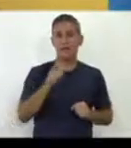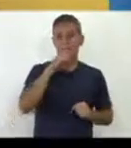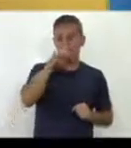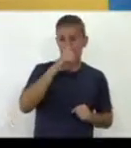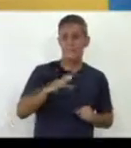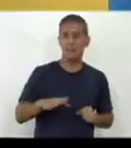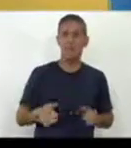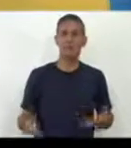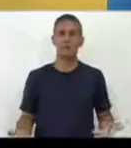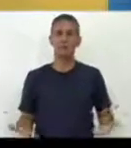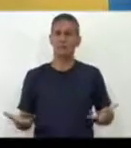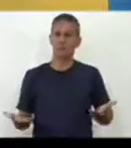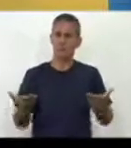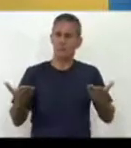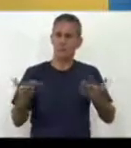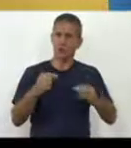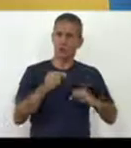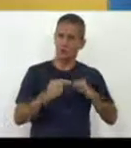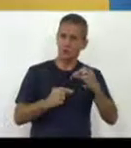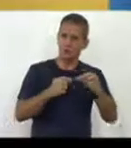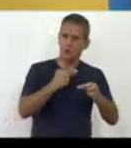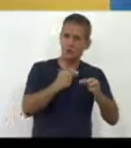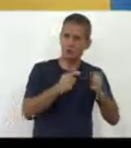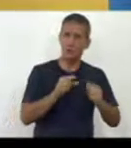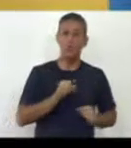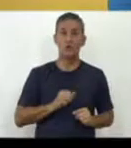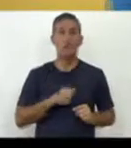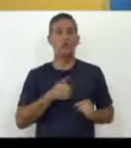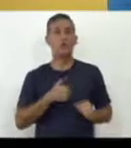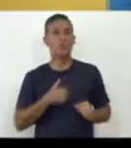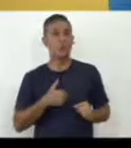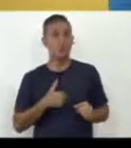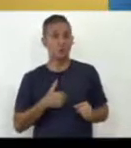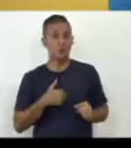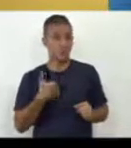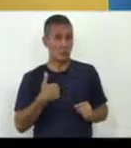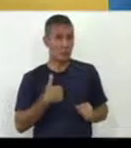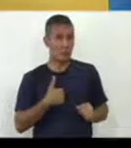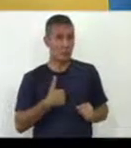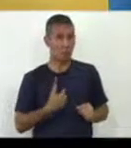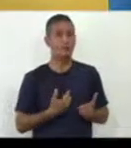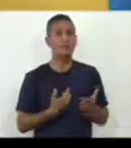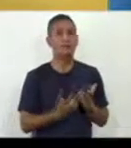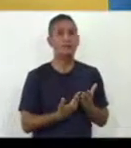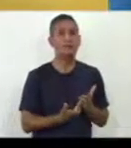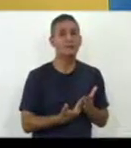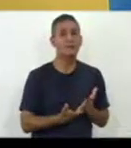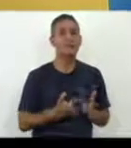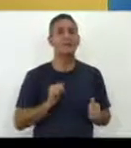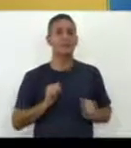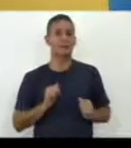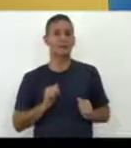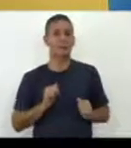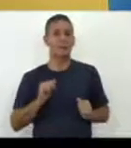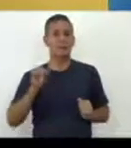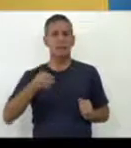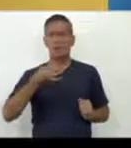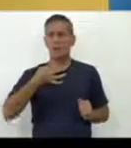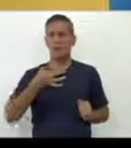estimula va alcanzando su desarrollo. Por tanto, nosotros estamos tratando de mostrar que la